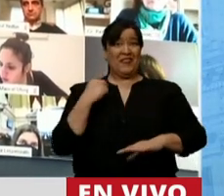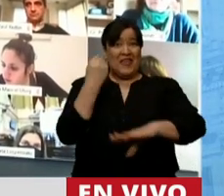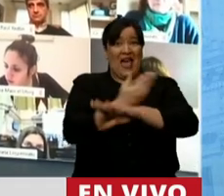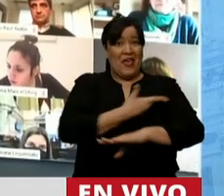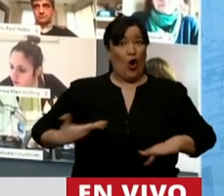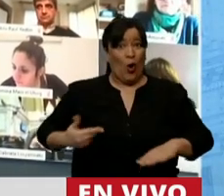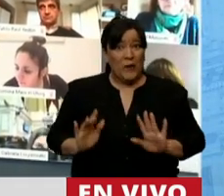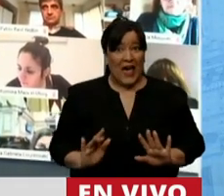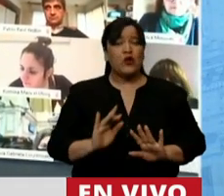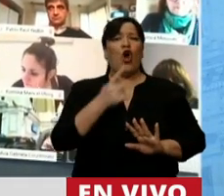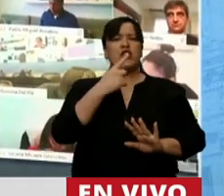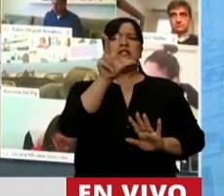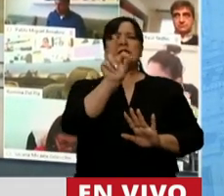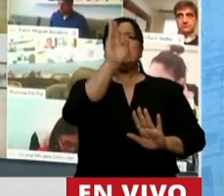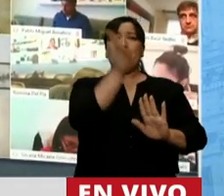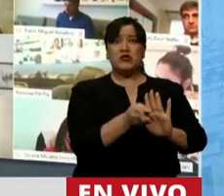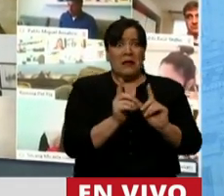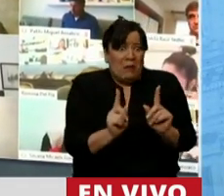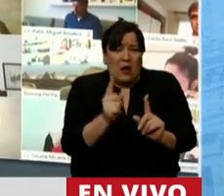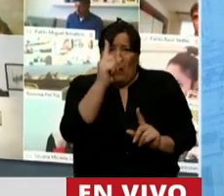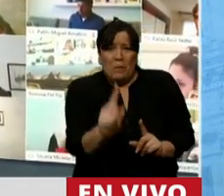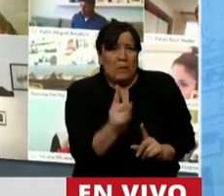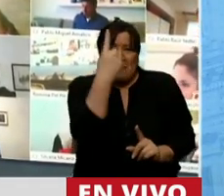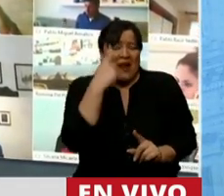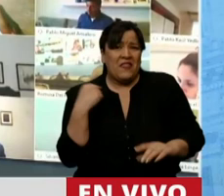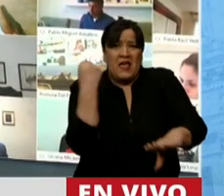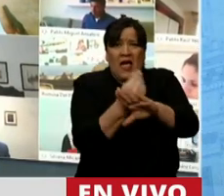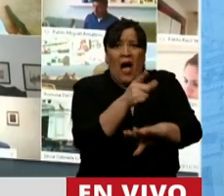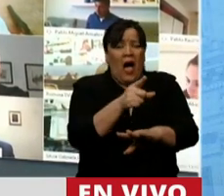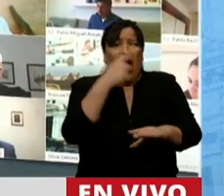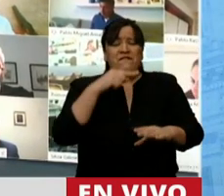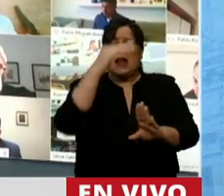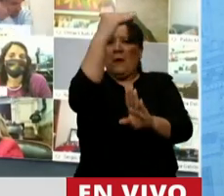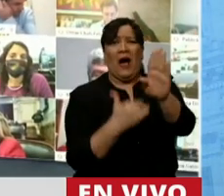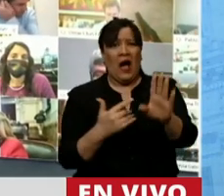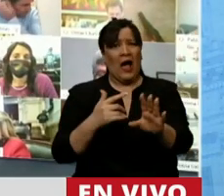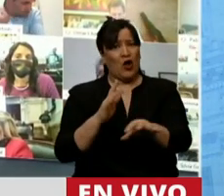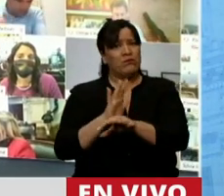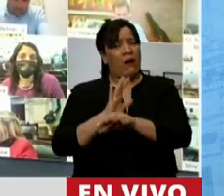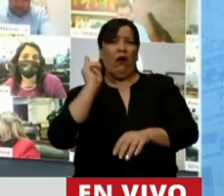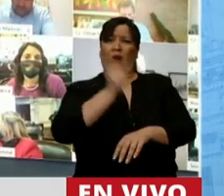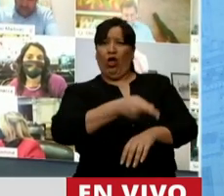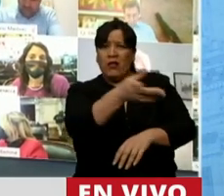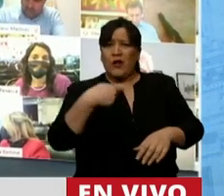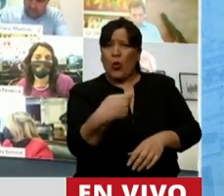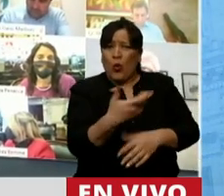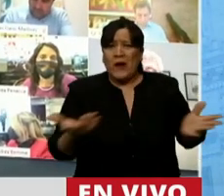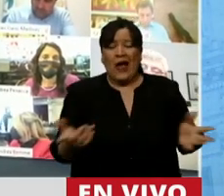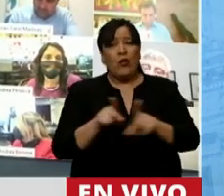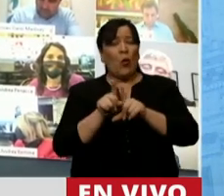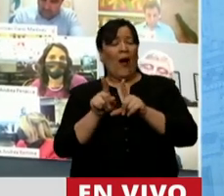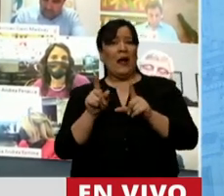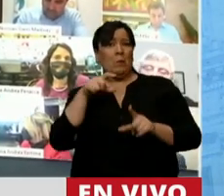Y el primer día de gobierno las bajaron. Jodieron a los jubilados y a su familia sin ponerse colorados,